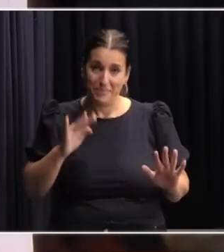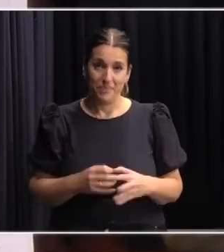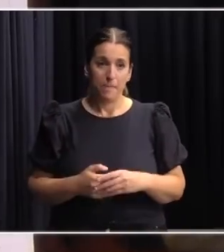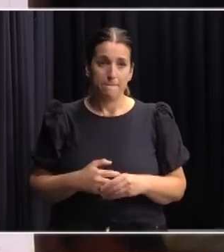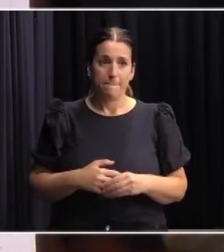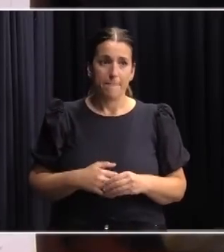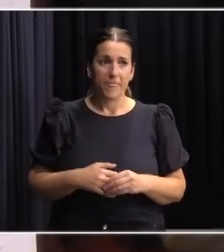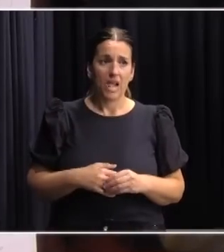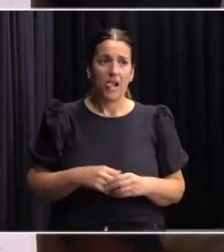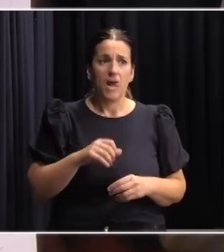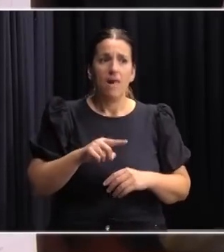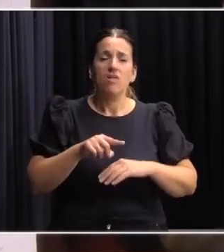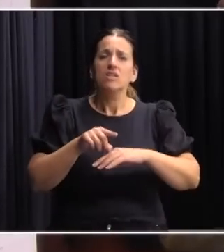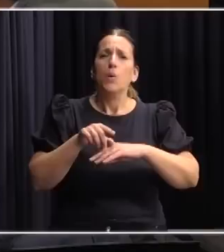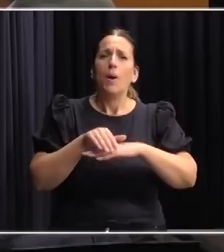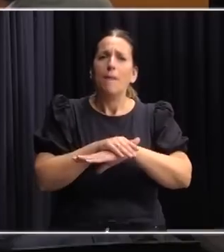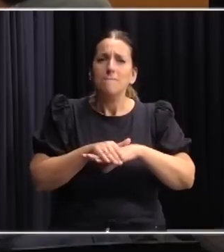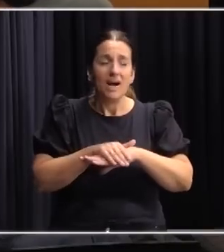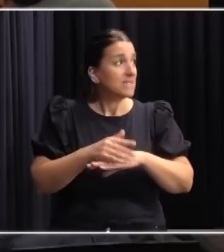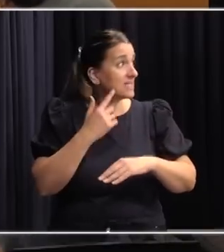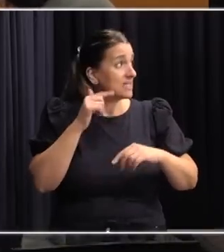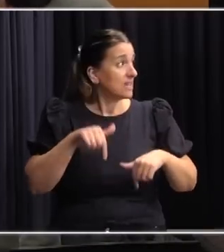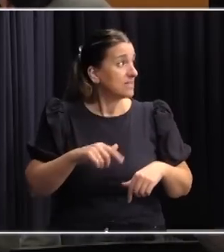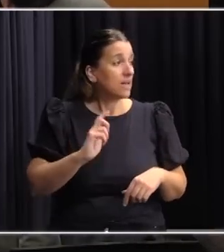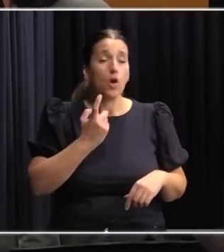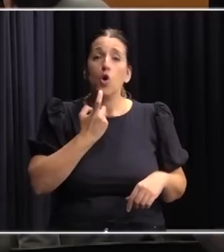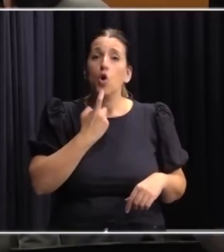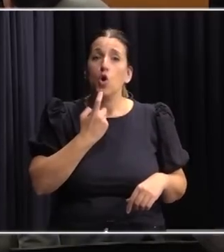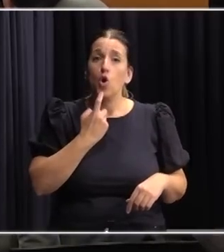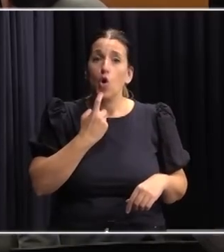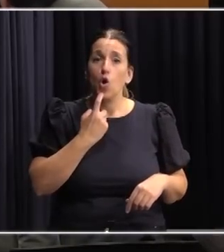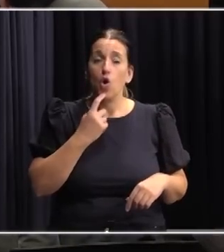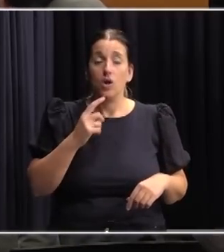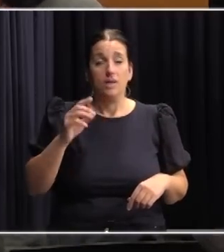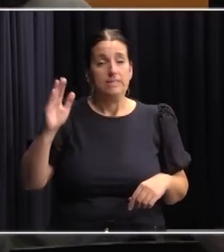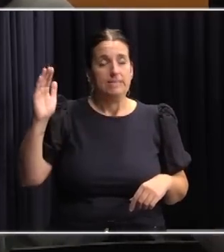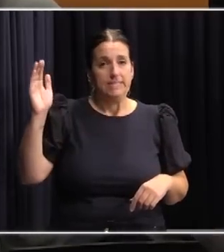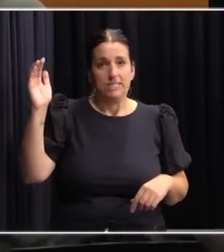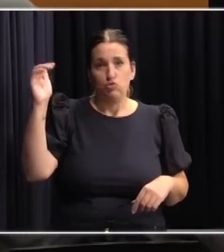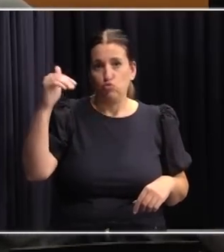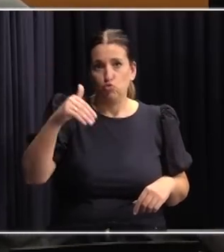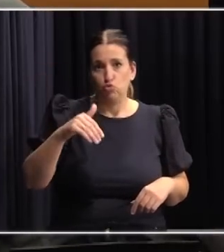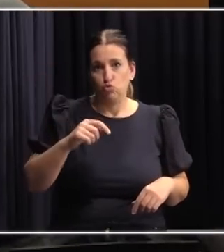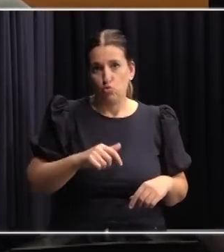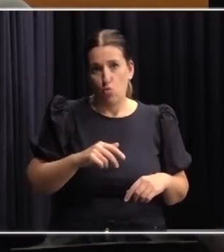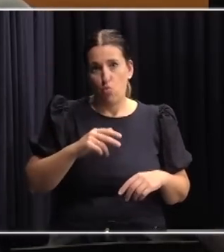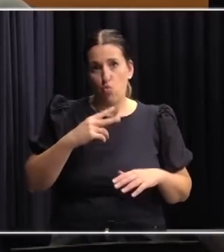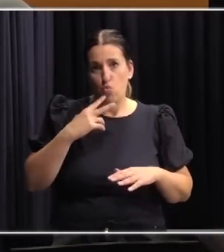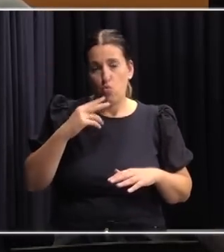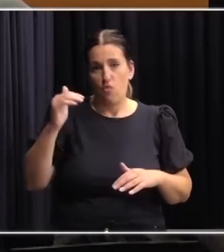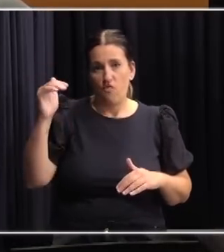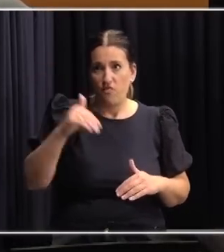El escenario base es lo que está hoy es el rojo, que es la caída en términos de déficit fiscal, o el